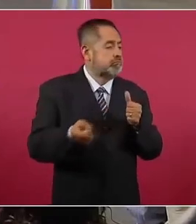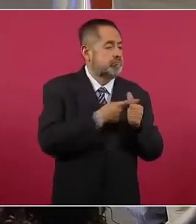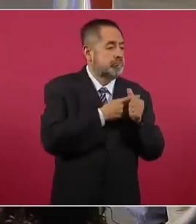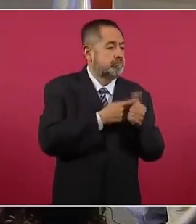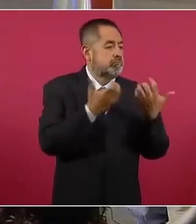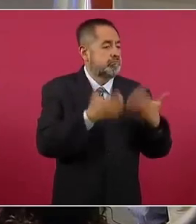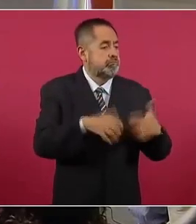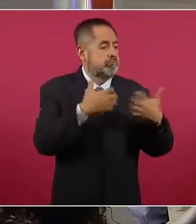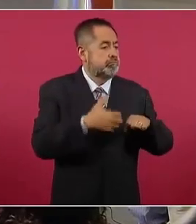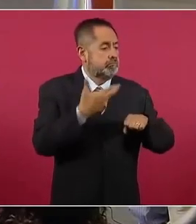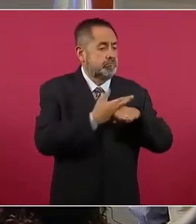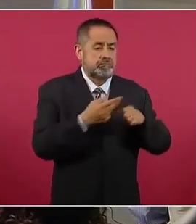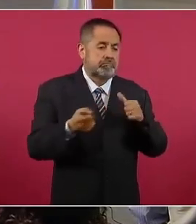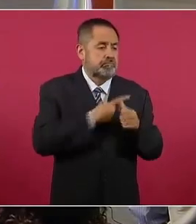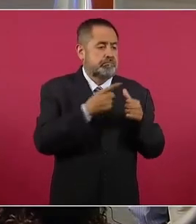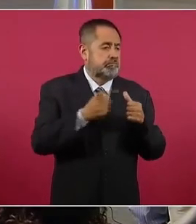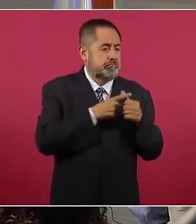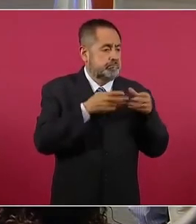particular.